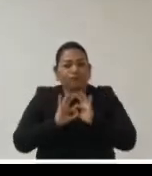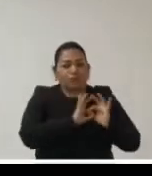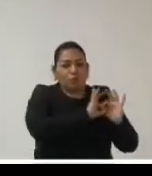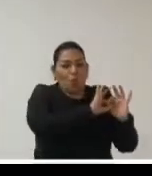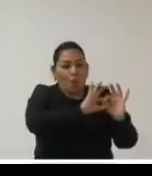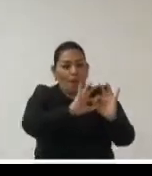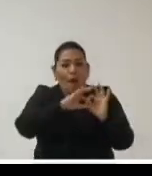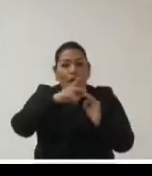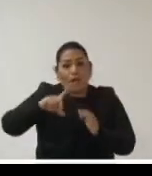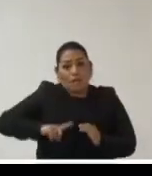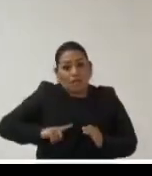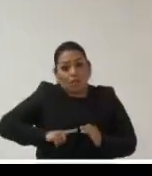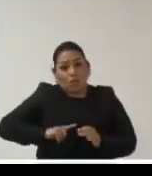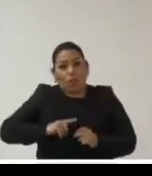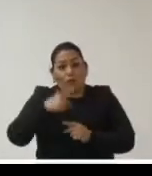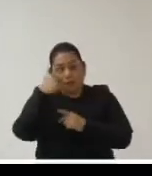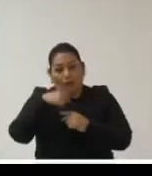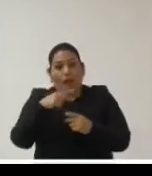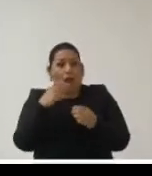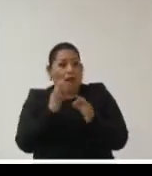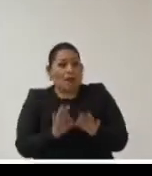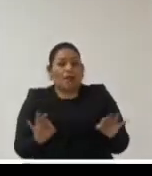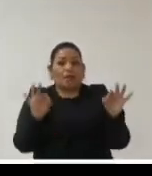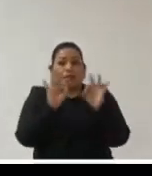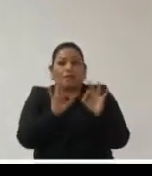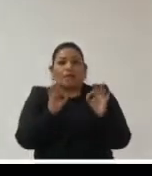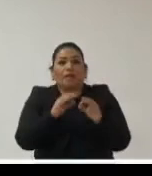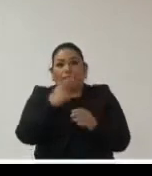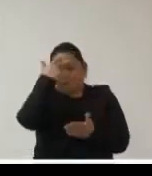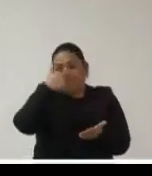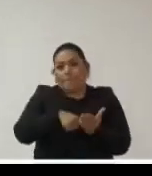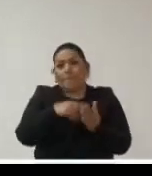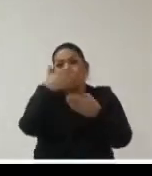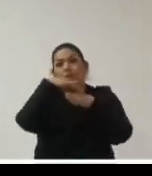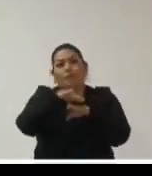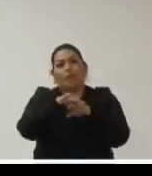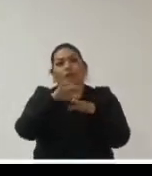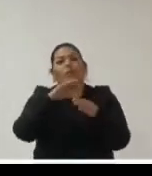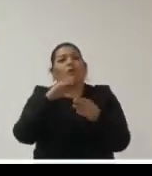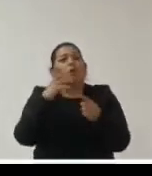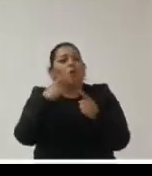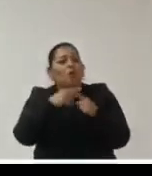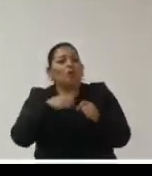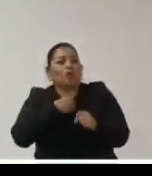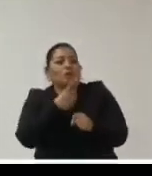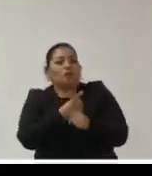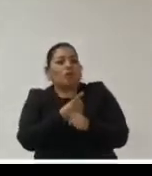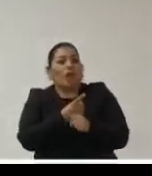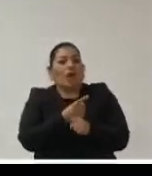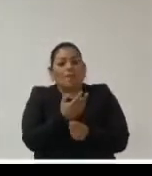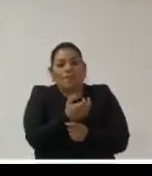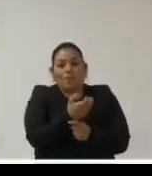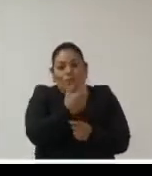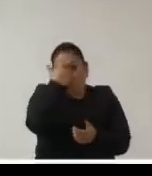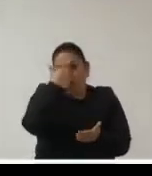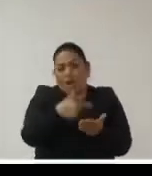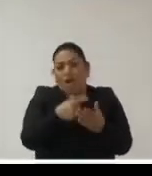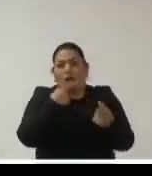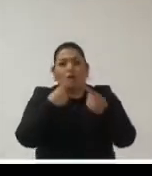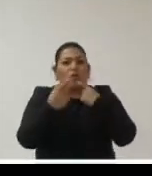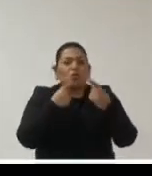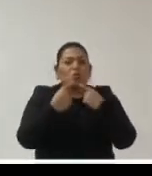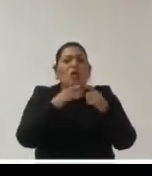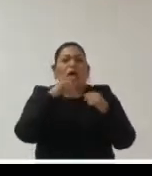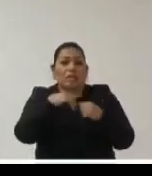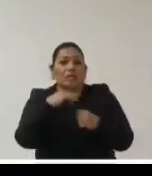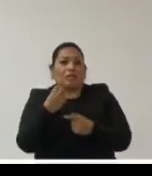también parece ser muy clave y creemos por sobre todo que tenemos una oportunidad y por eso creo que este tipo de conversación y por eso